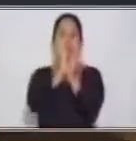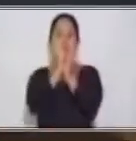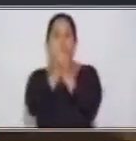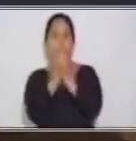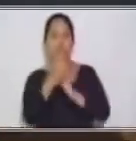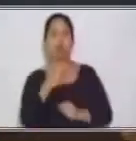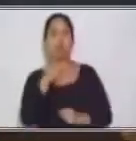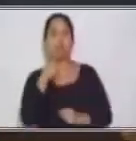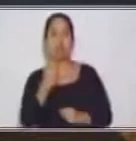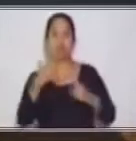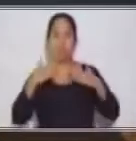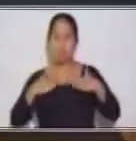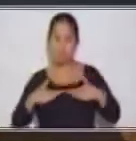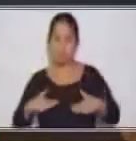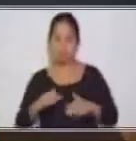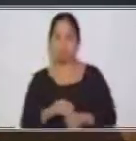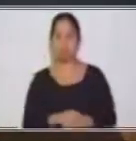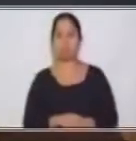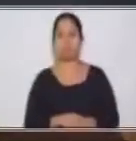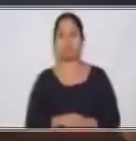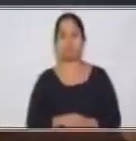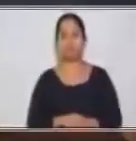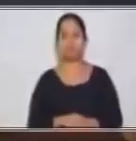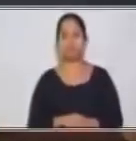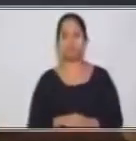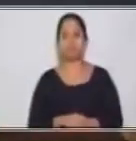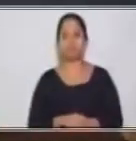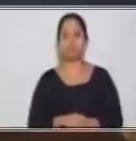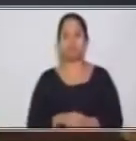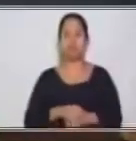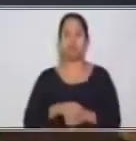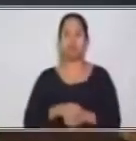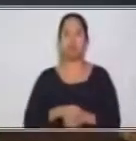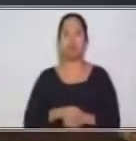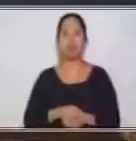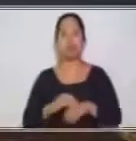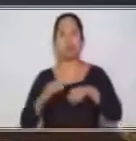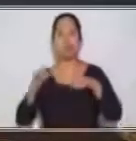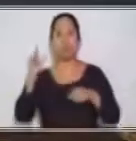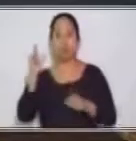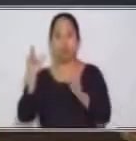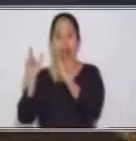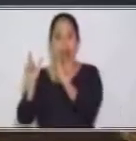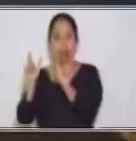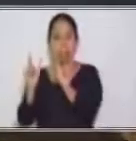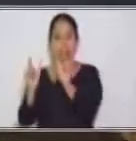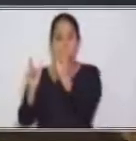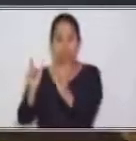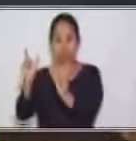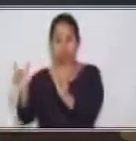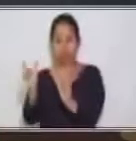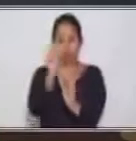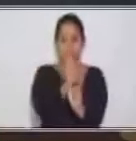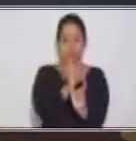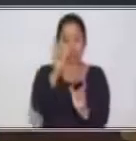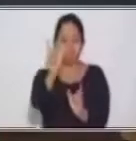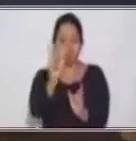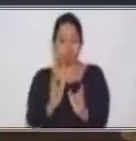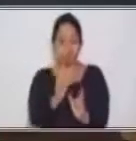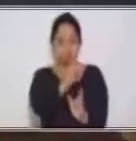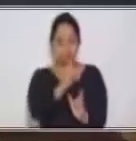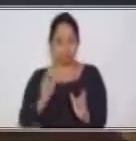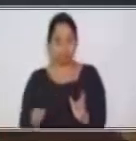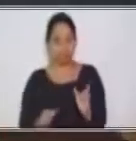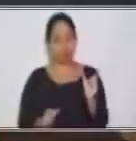las clases fueron